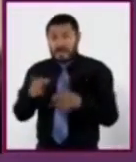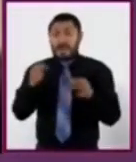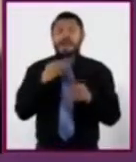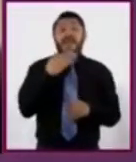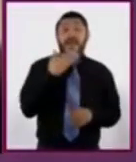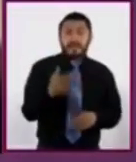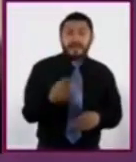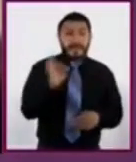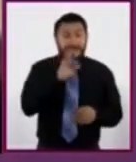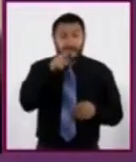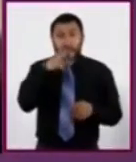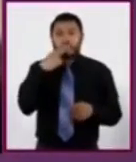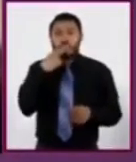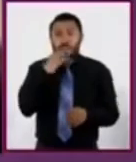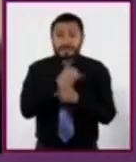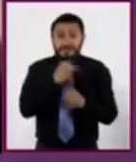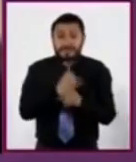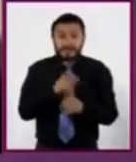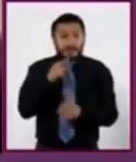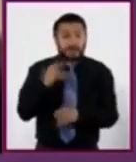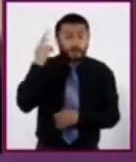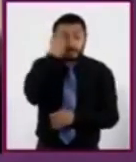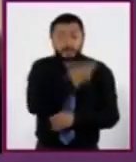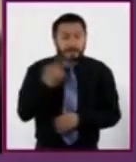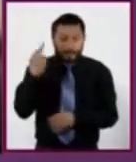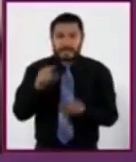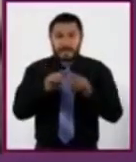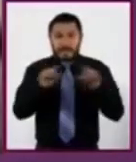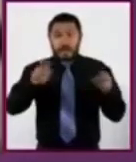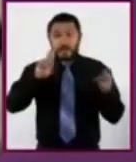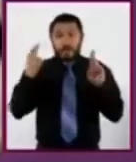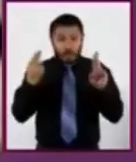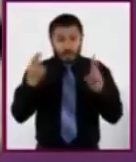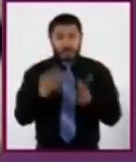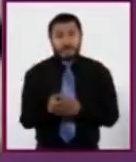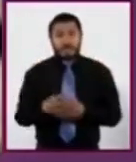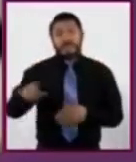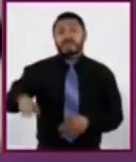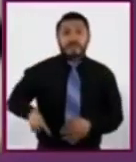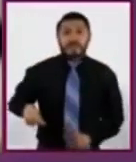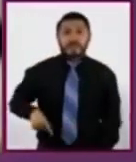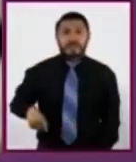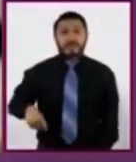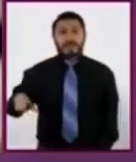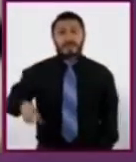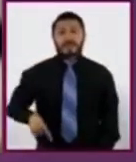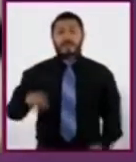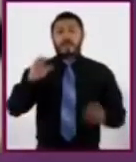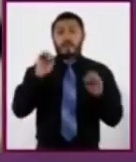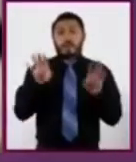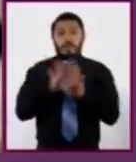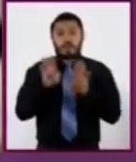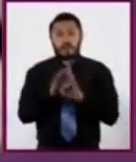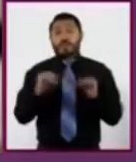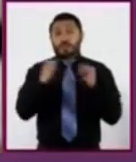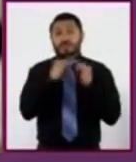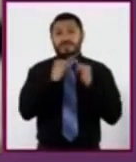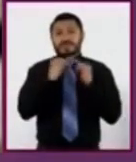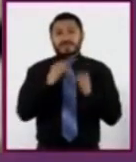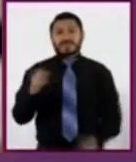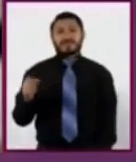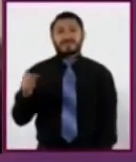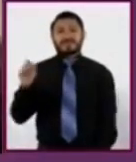recursos de Internet, confirma que sean sitios universitarios, gubernamentales o respaldados por una institución